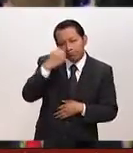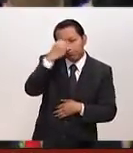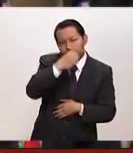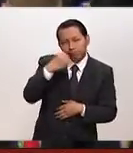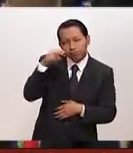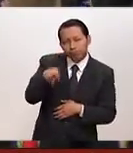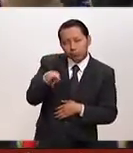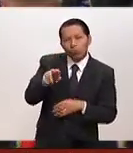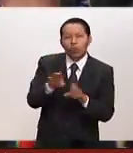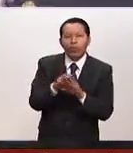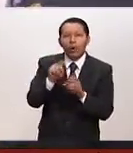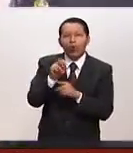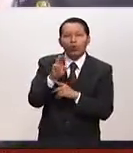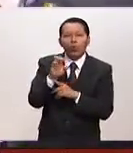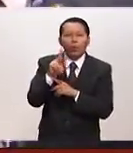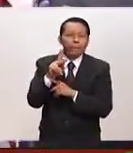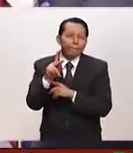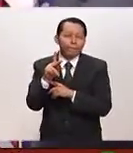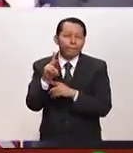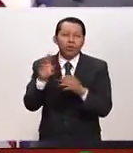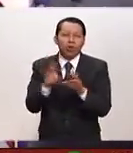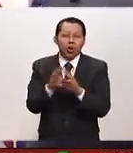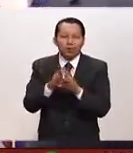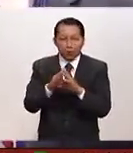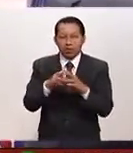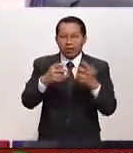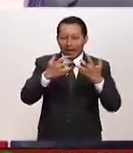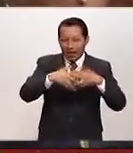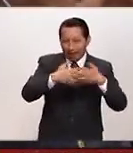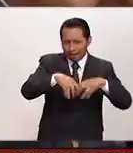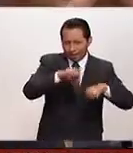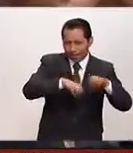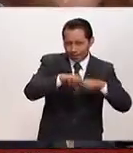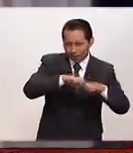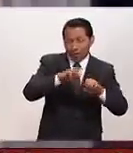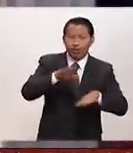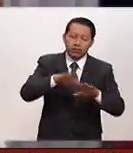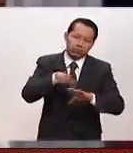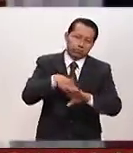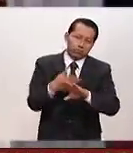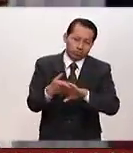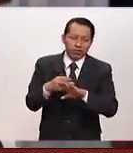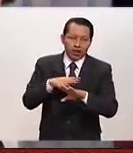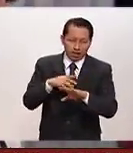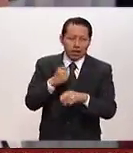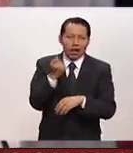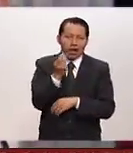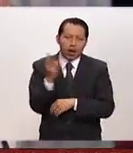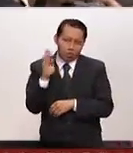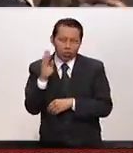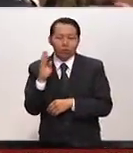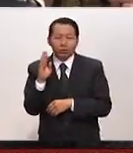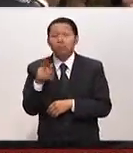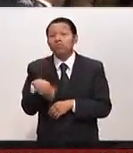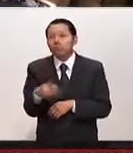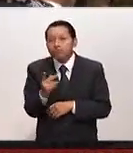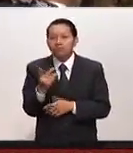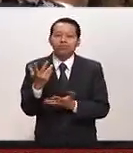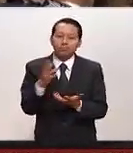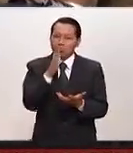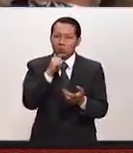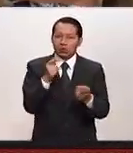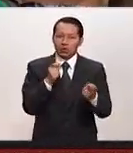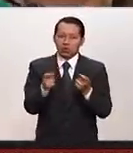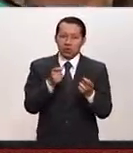postulados del señor Trump y qué es lo que buscan los empresarios, pues atenta contra algunos intereses. Sin embargo, esto ya se salió de las manos y